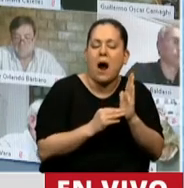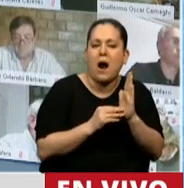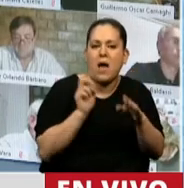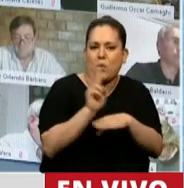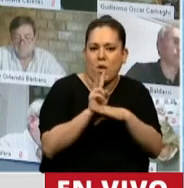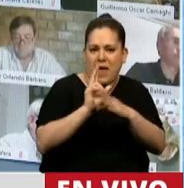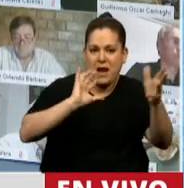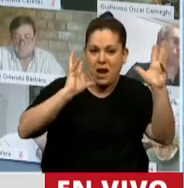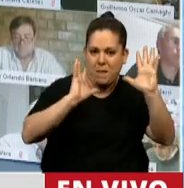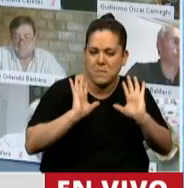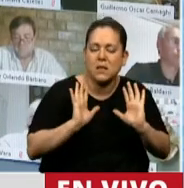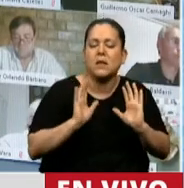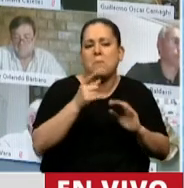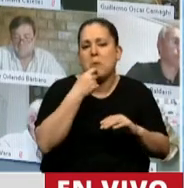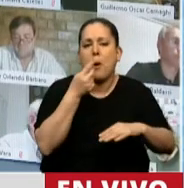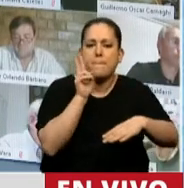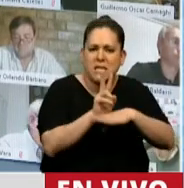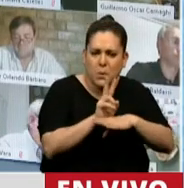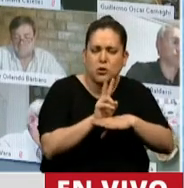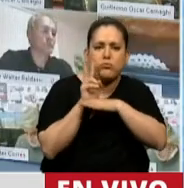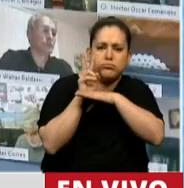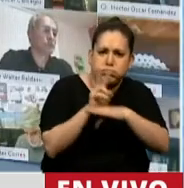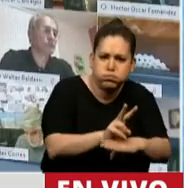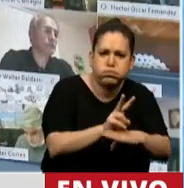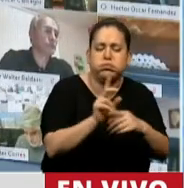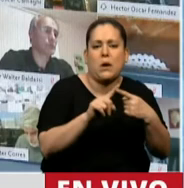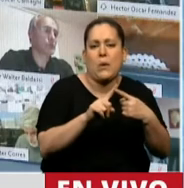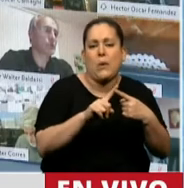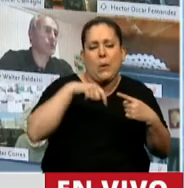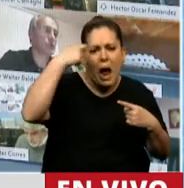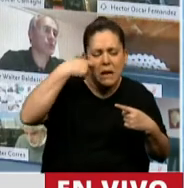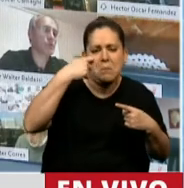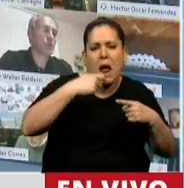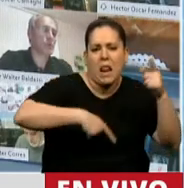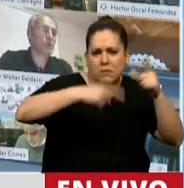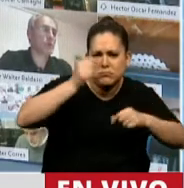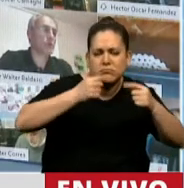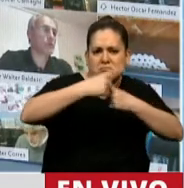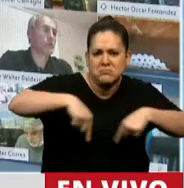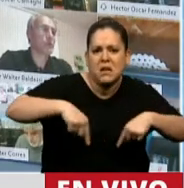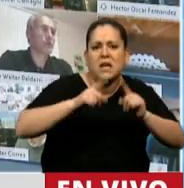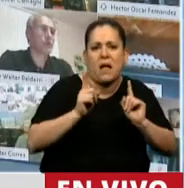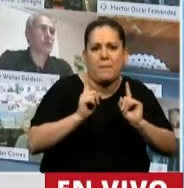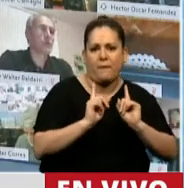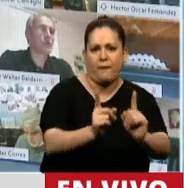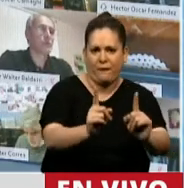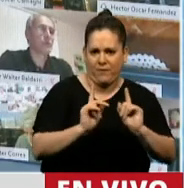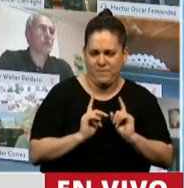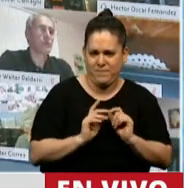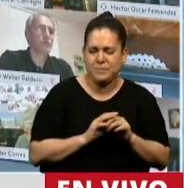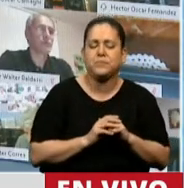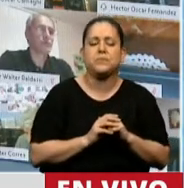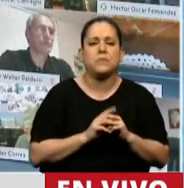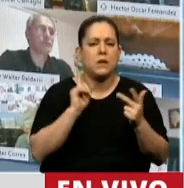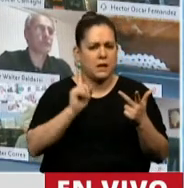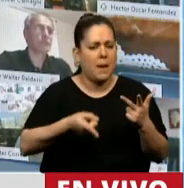ambiente, la preservación y protección de la diversidad biológica y la implementación del desarrollo sustentable. Y